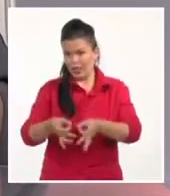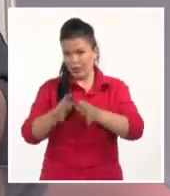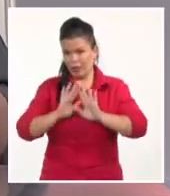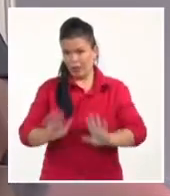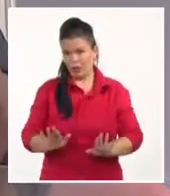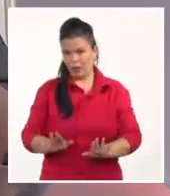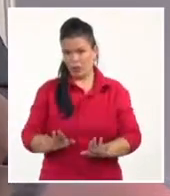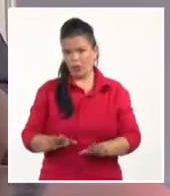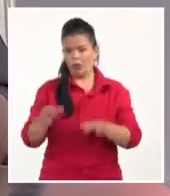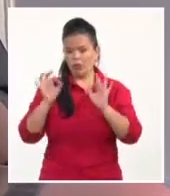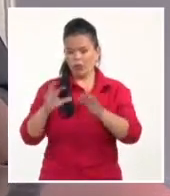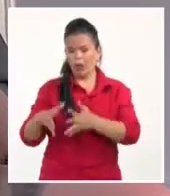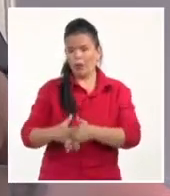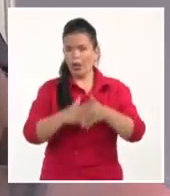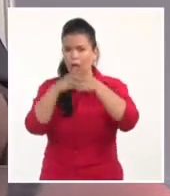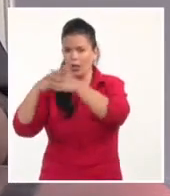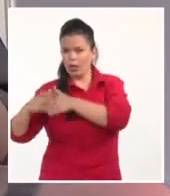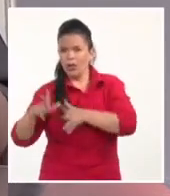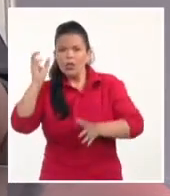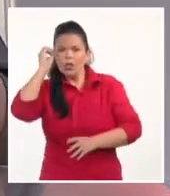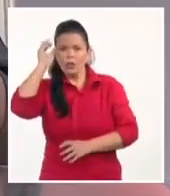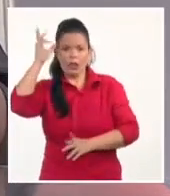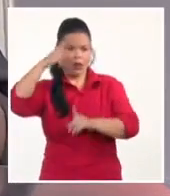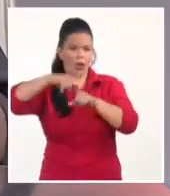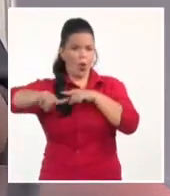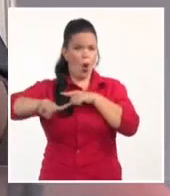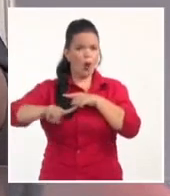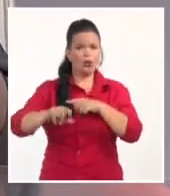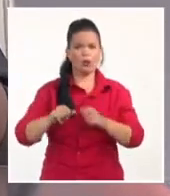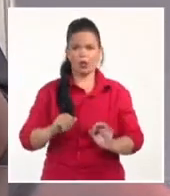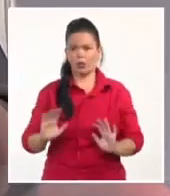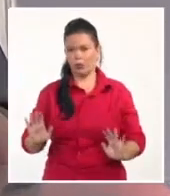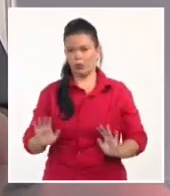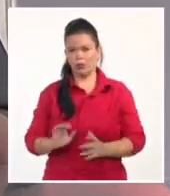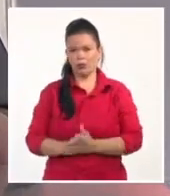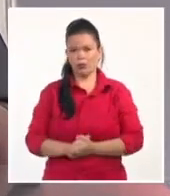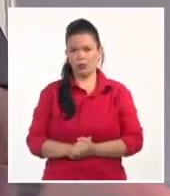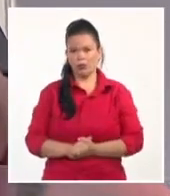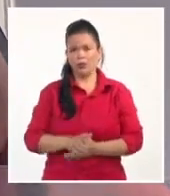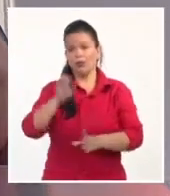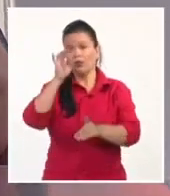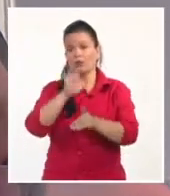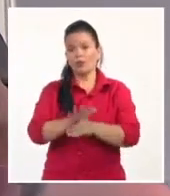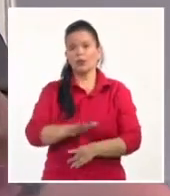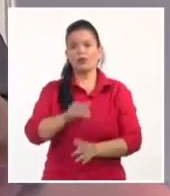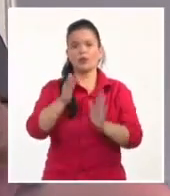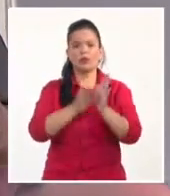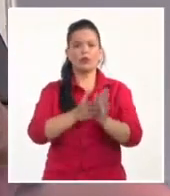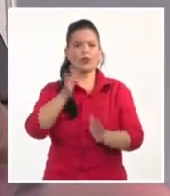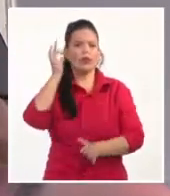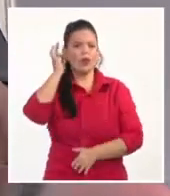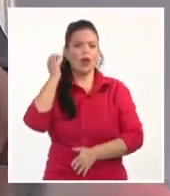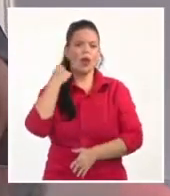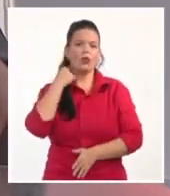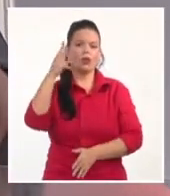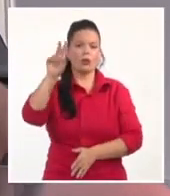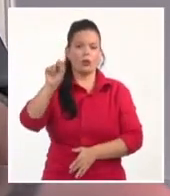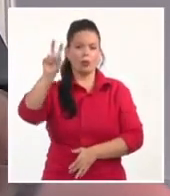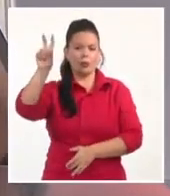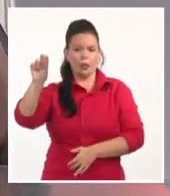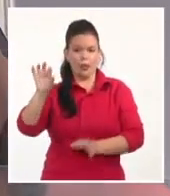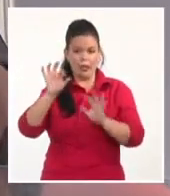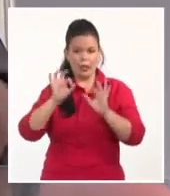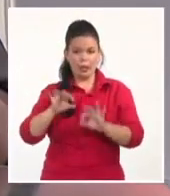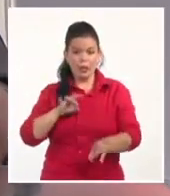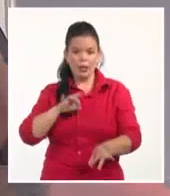Pero nosotros hemos estado viendo, por lo menos, desde febrero del 2020, una campaña dirigida a